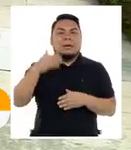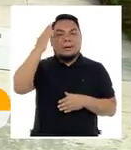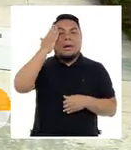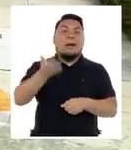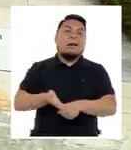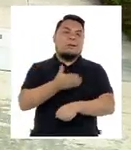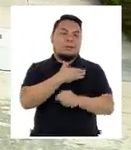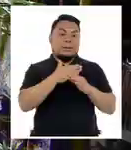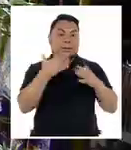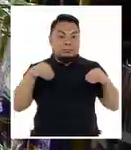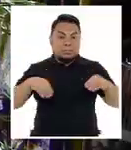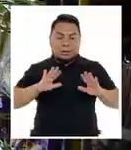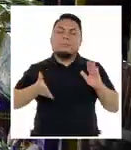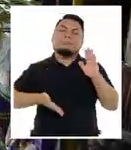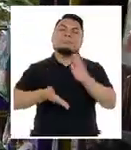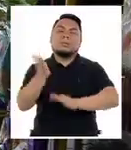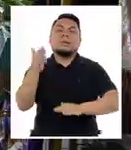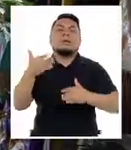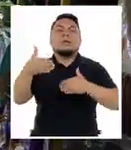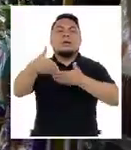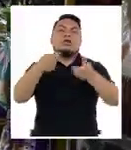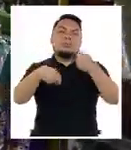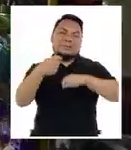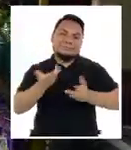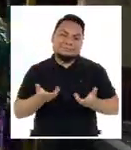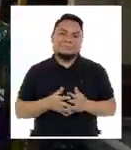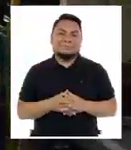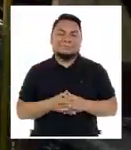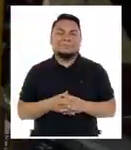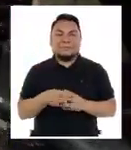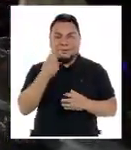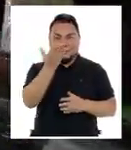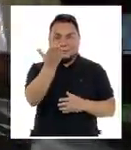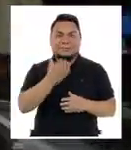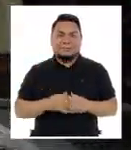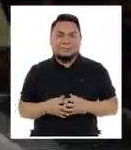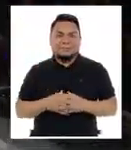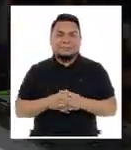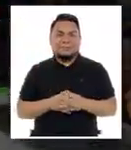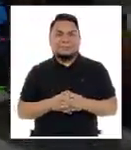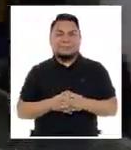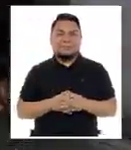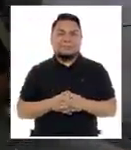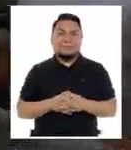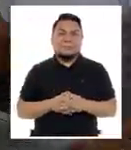Con todo esto, voy a entrar a comprar. ¿Qué les parece? Vamos para adentro.